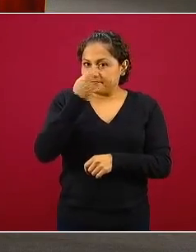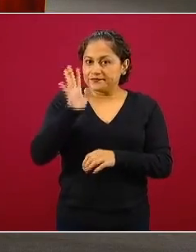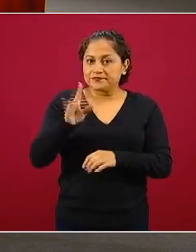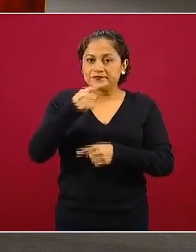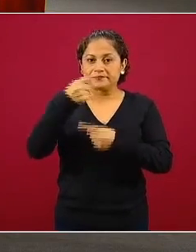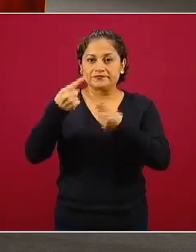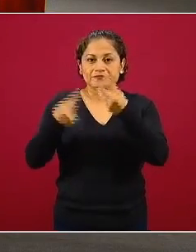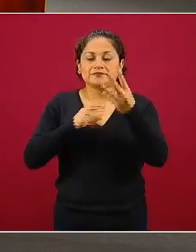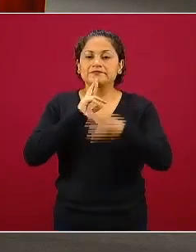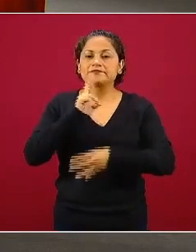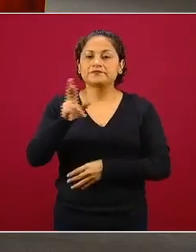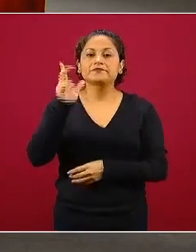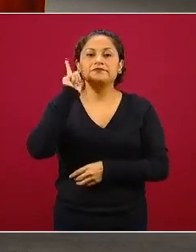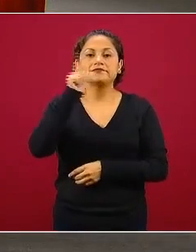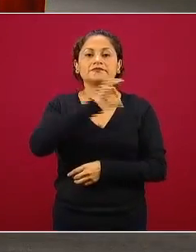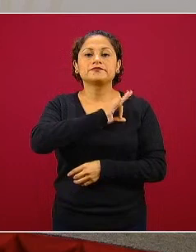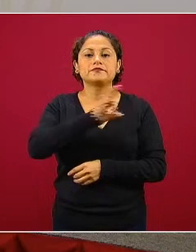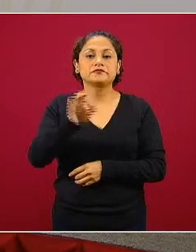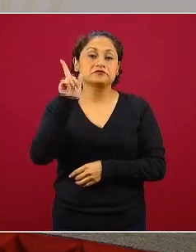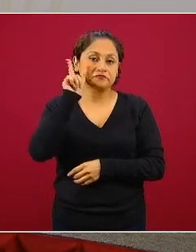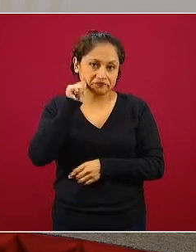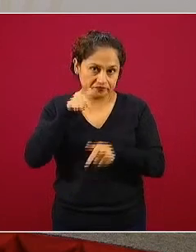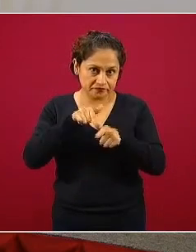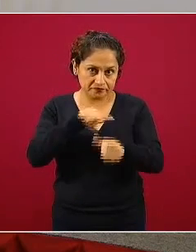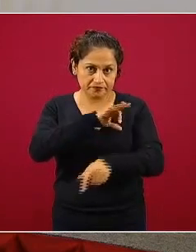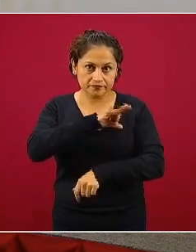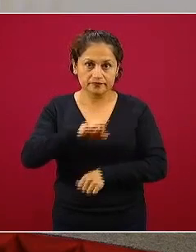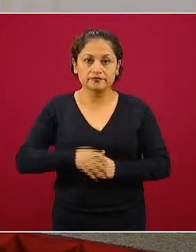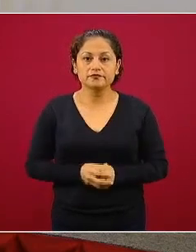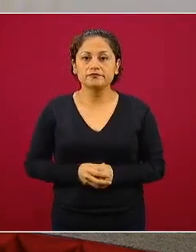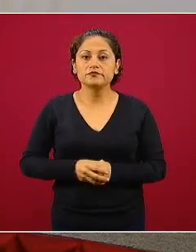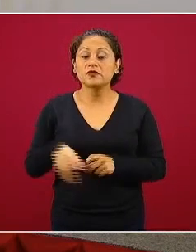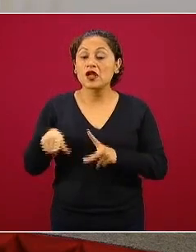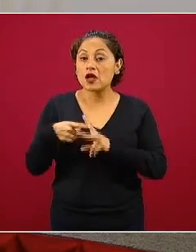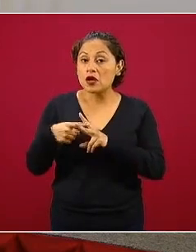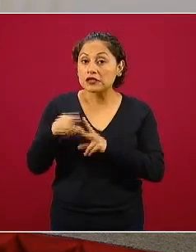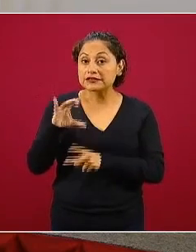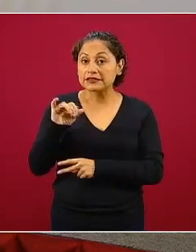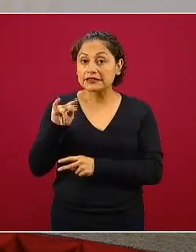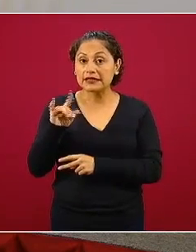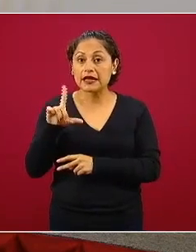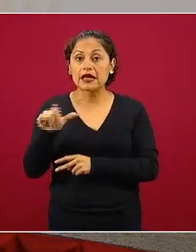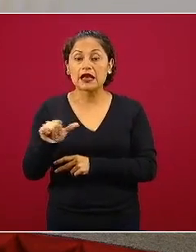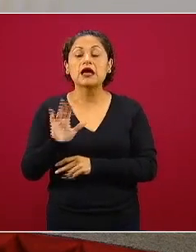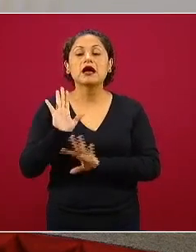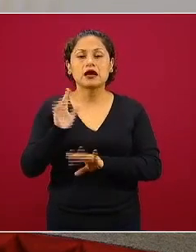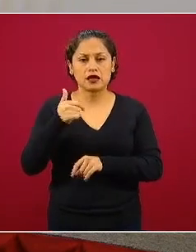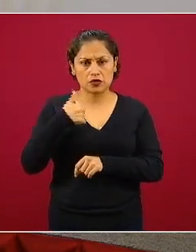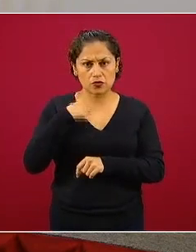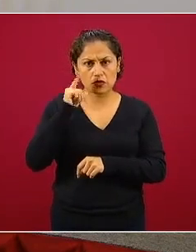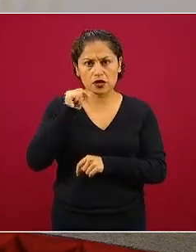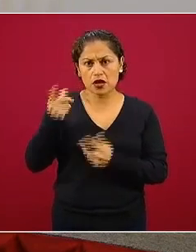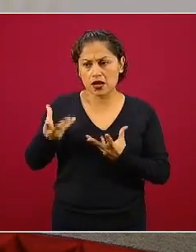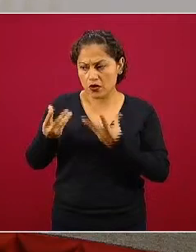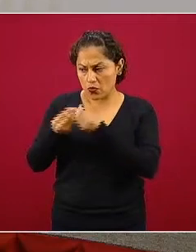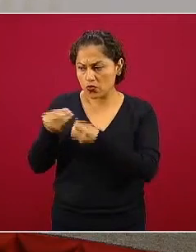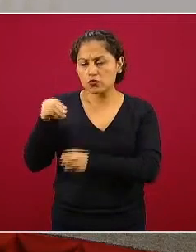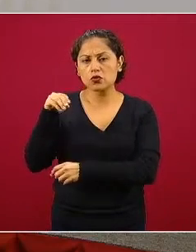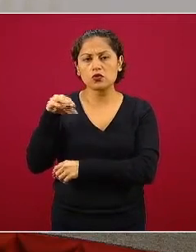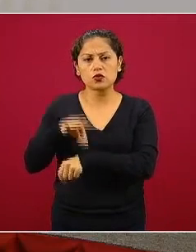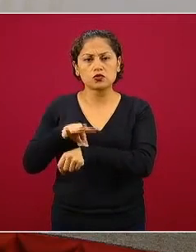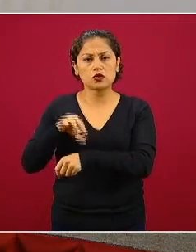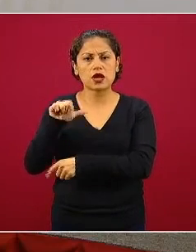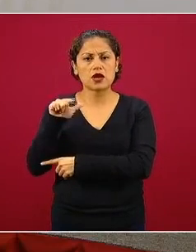pues seguimos platicando mañana respecto al modelo sentinela a reserva de que mañana tanto el doctor Alomía como un servidor